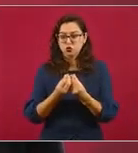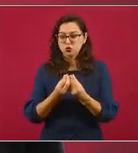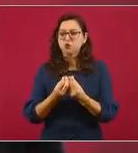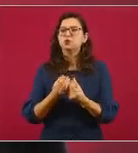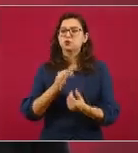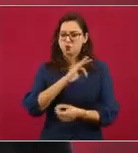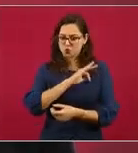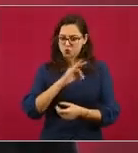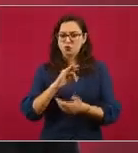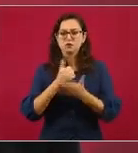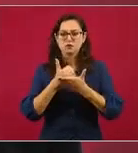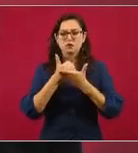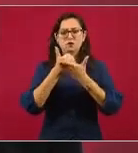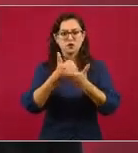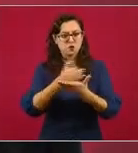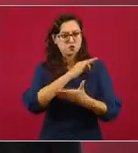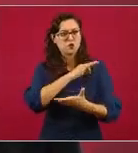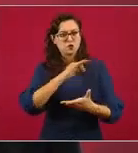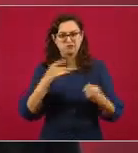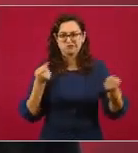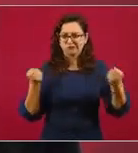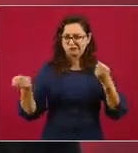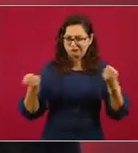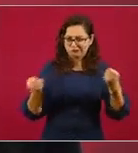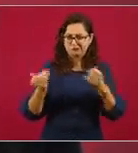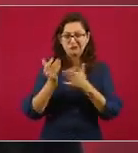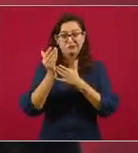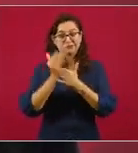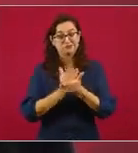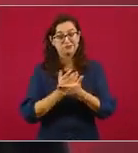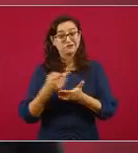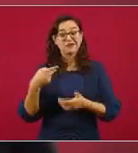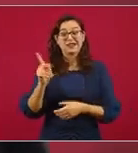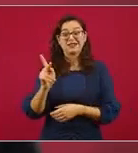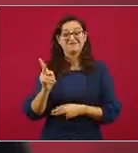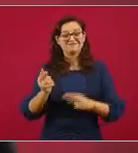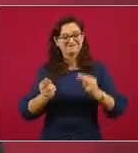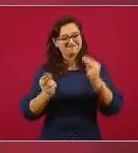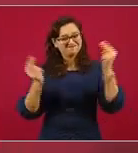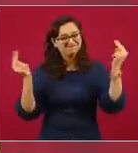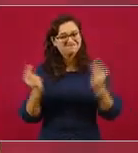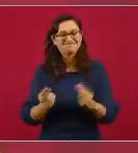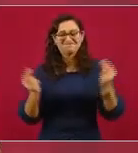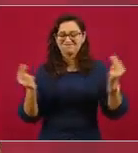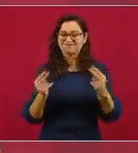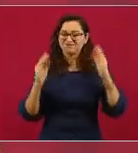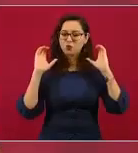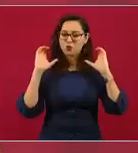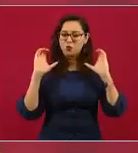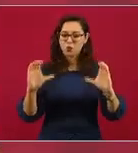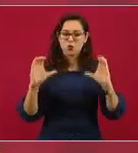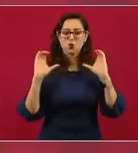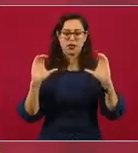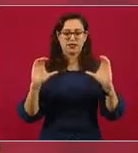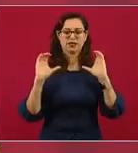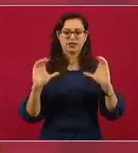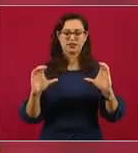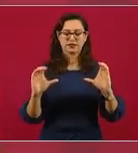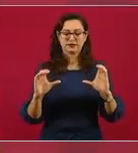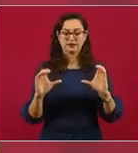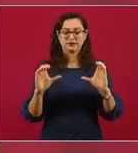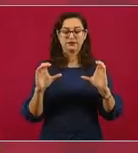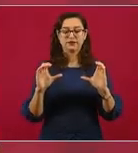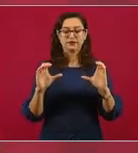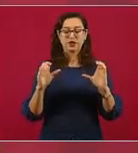Lo que debemos de pensar es que falta